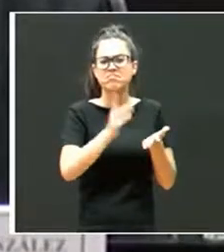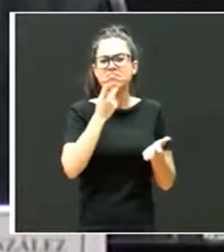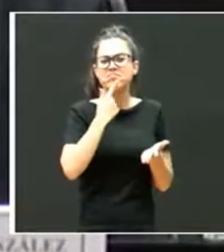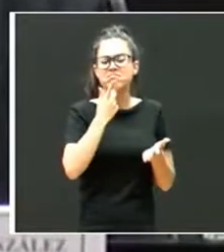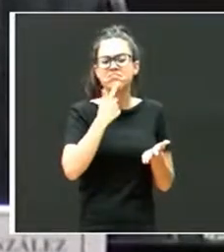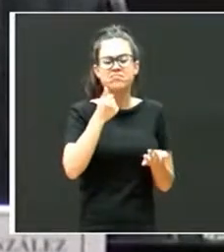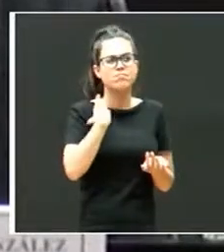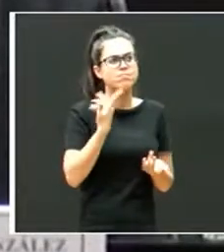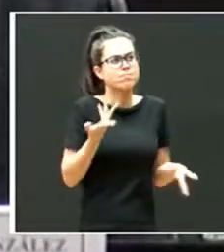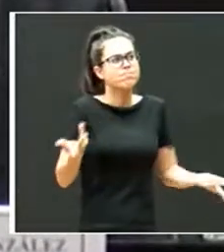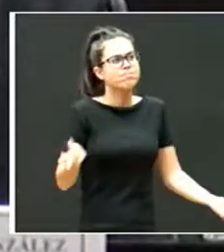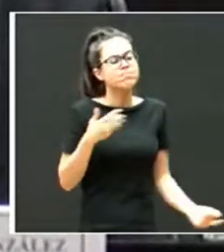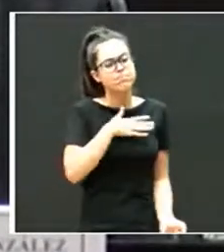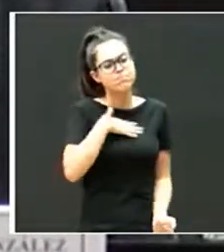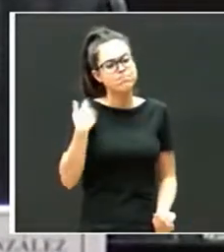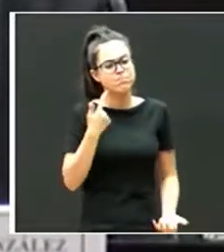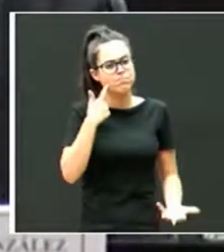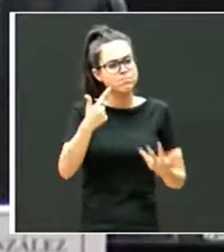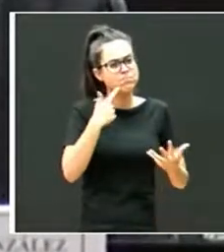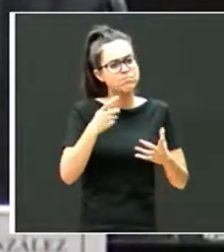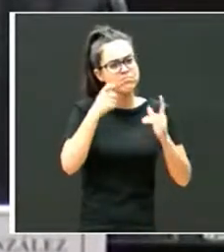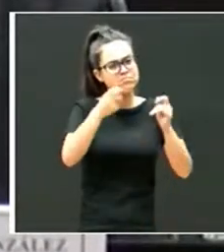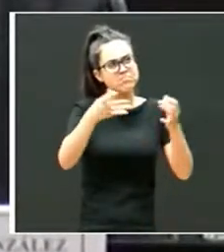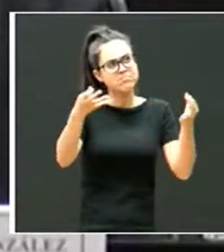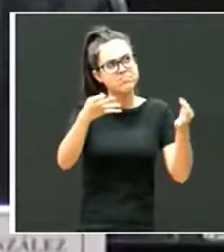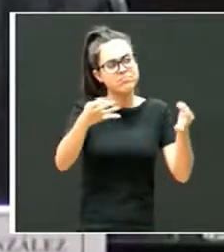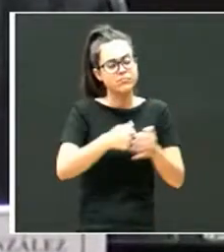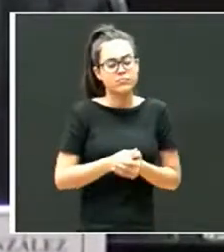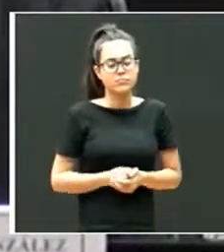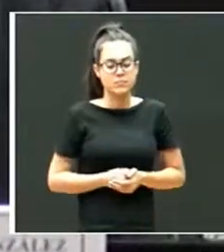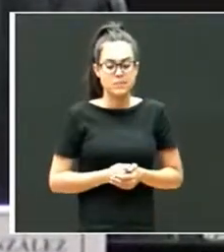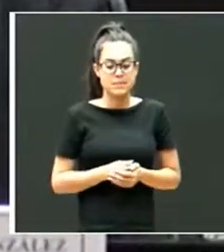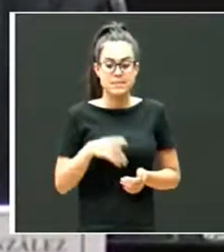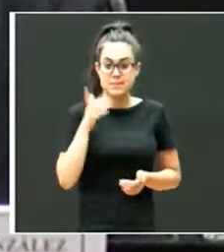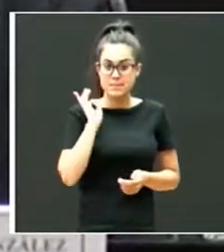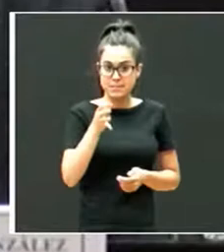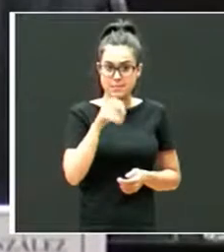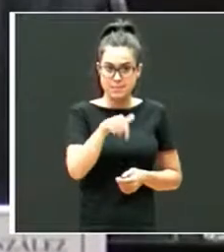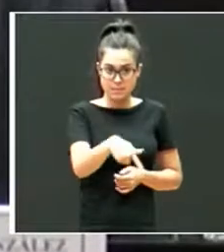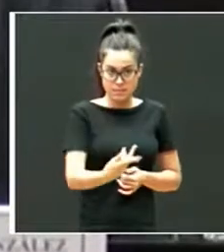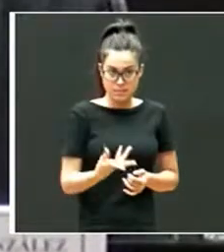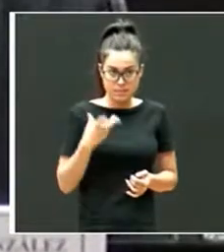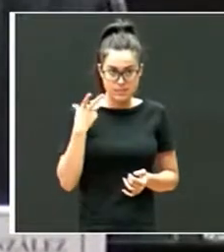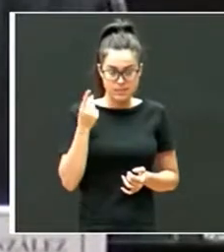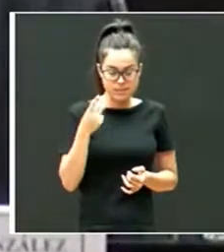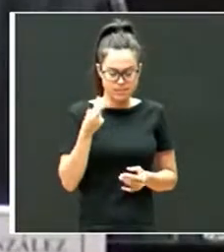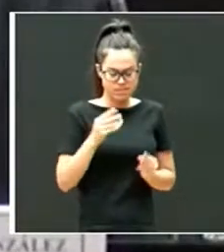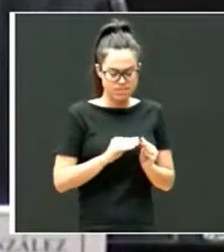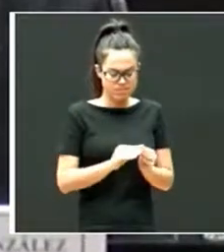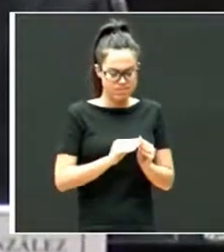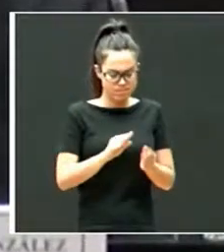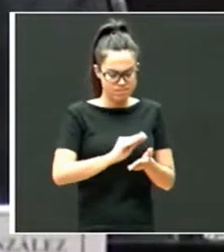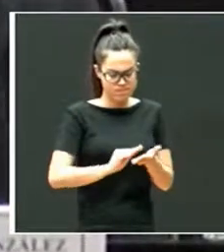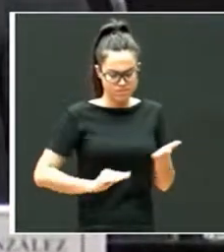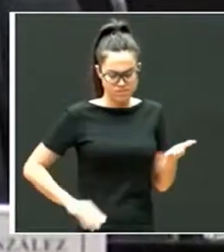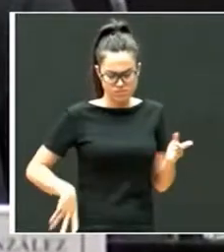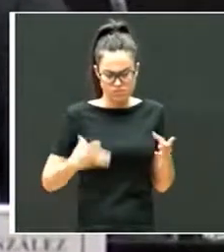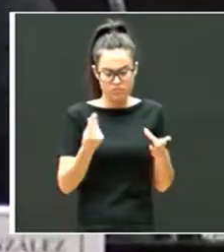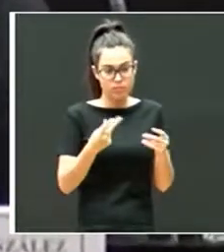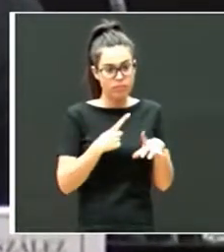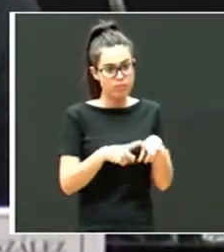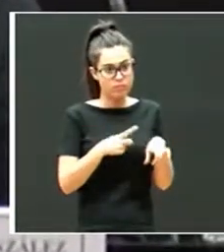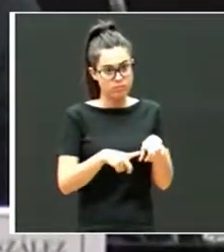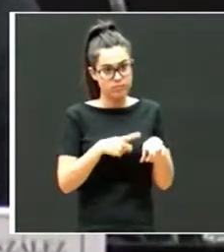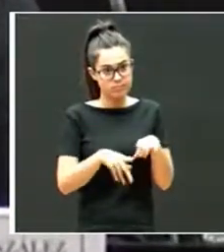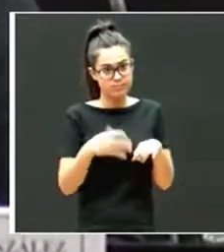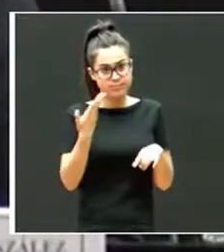resaltaría. Y es verdad que a la hora de hacer este ejercicio, me he dado cuenta de que muchas de las cosas que resaltaría que